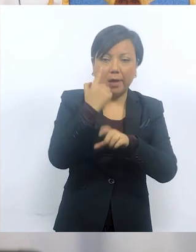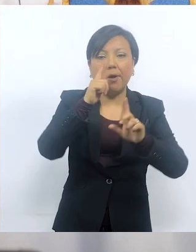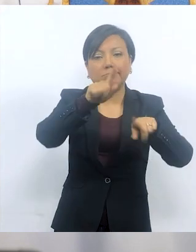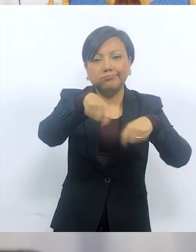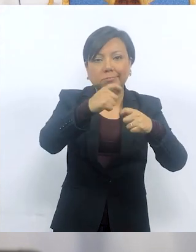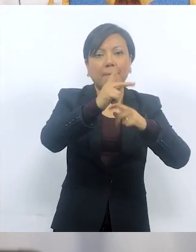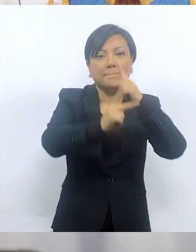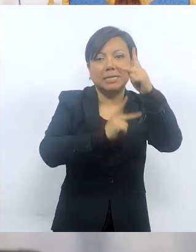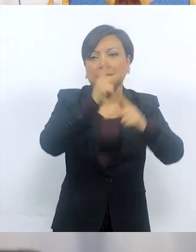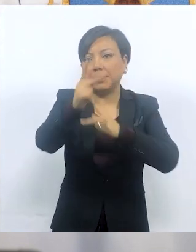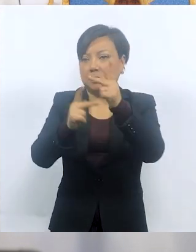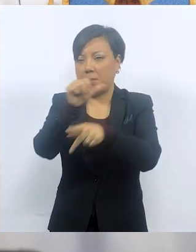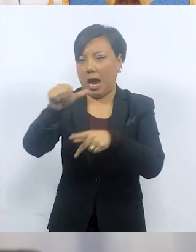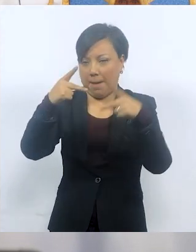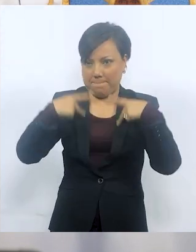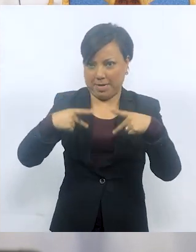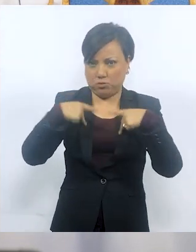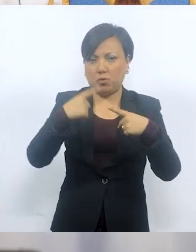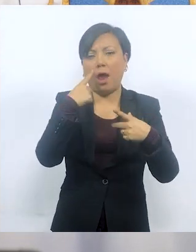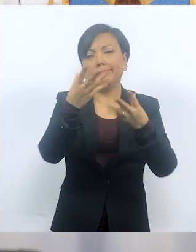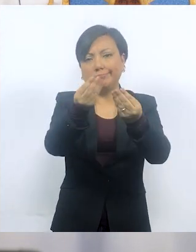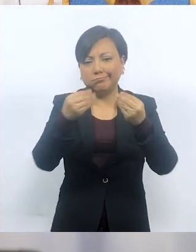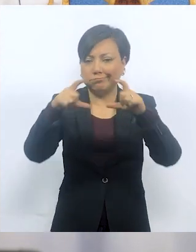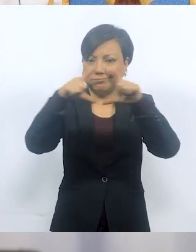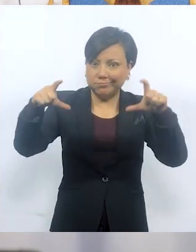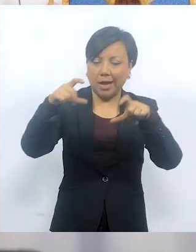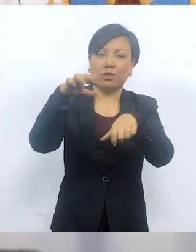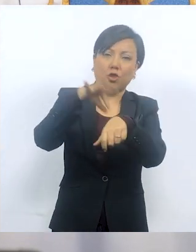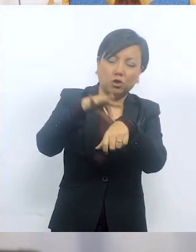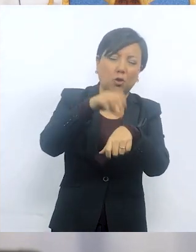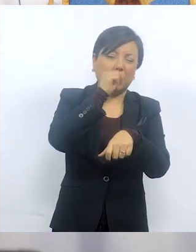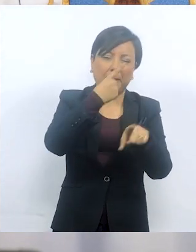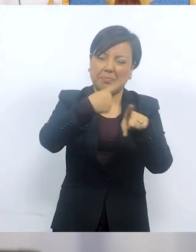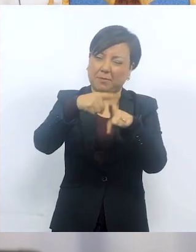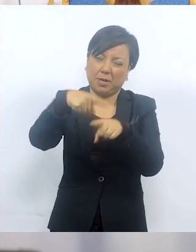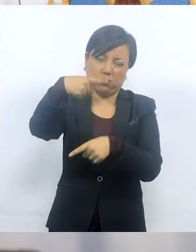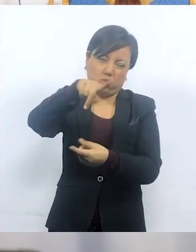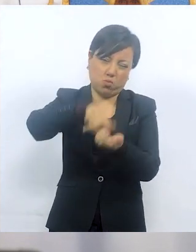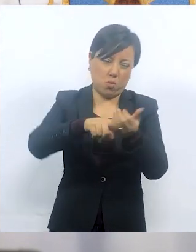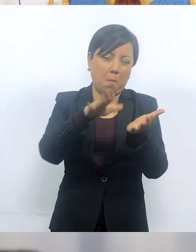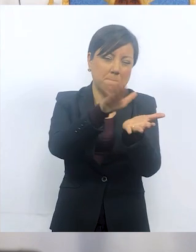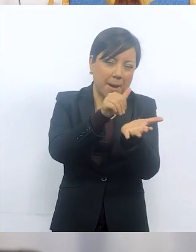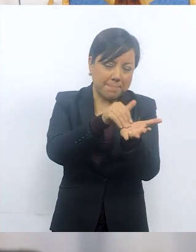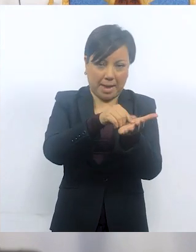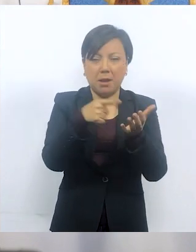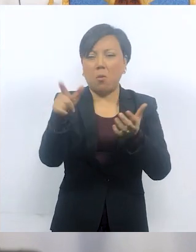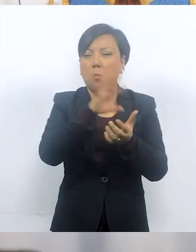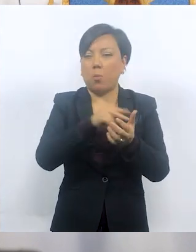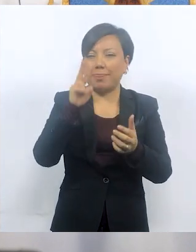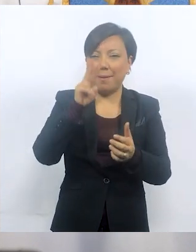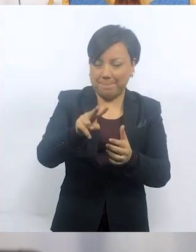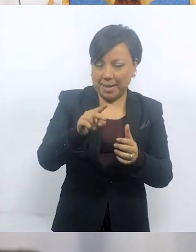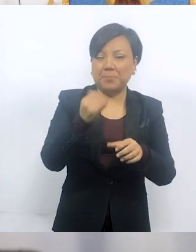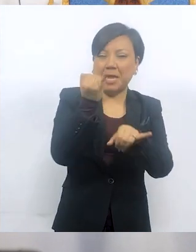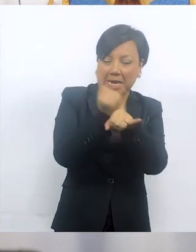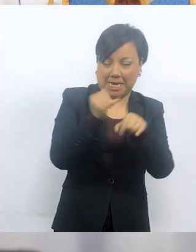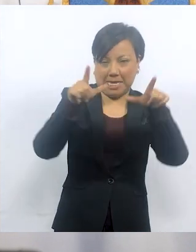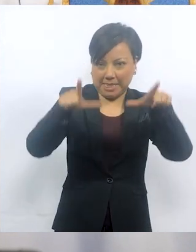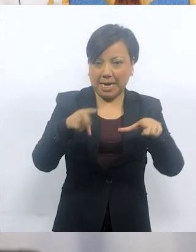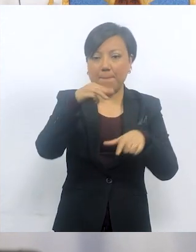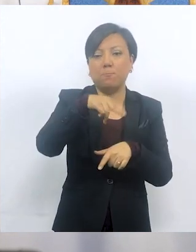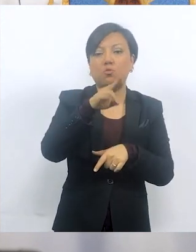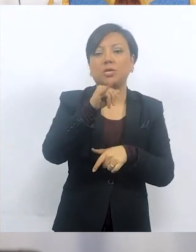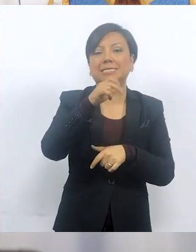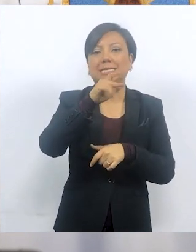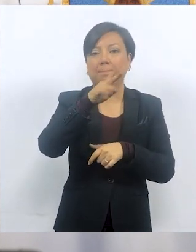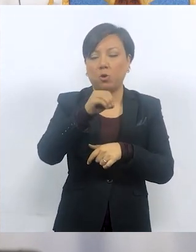será la encargada de autorizar la asignación de los equipos a los pacientes, quienes deberán entregar receta médica, así como otros documentos y requisitos que puedes